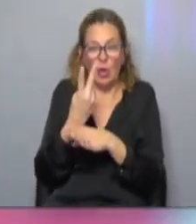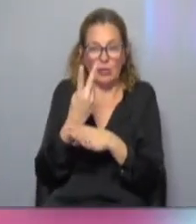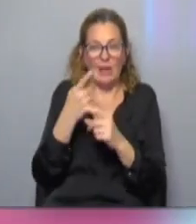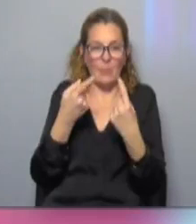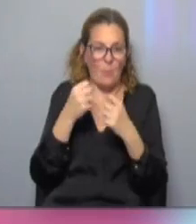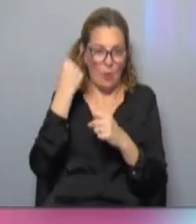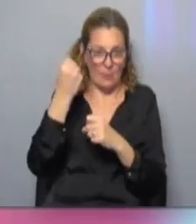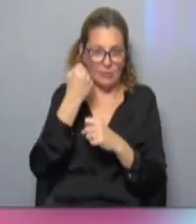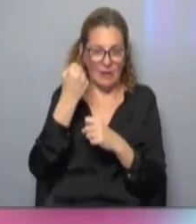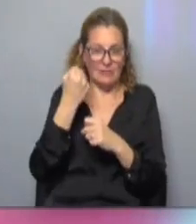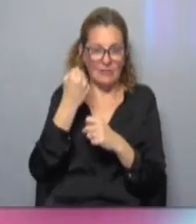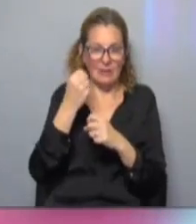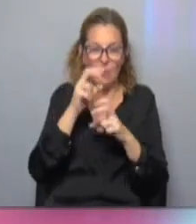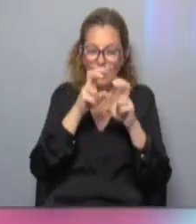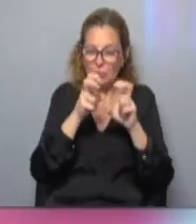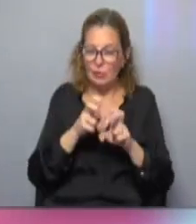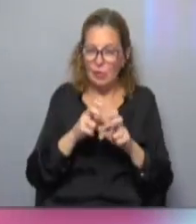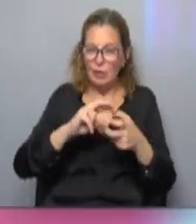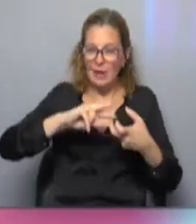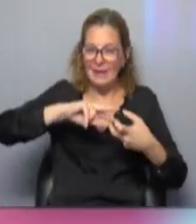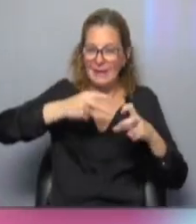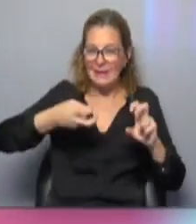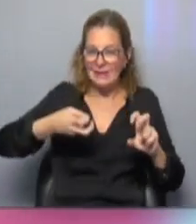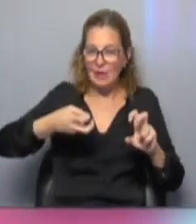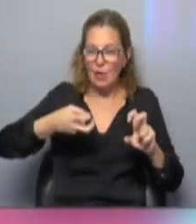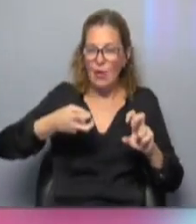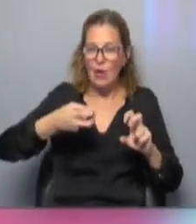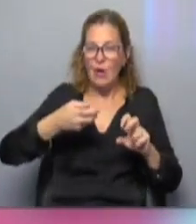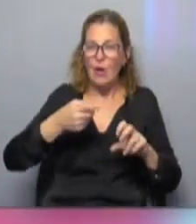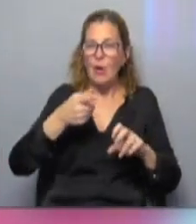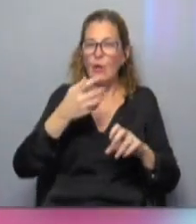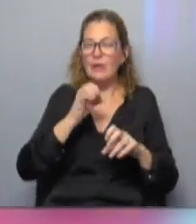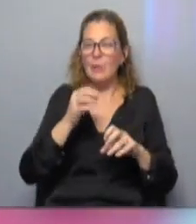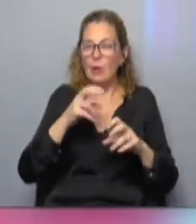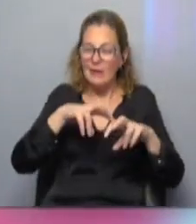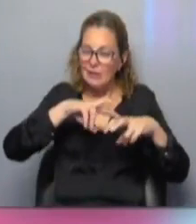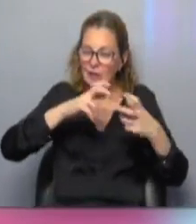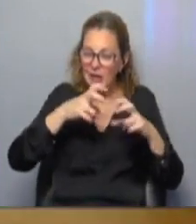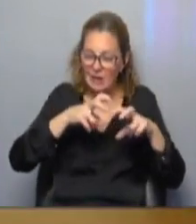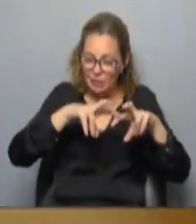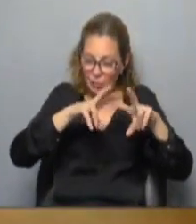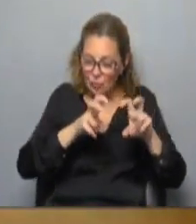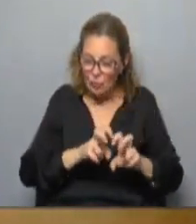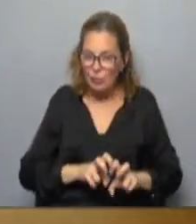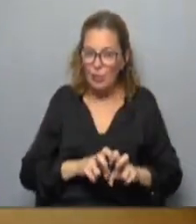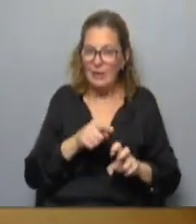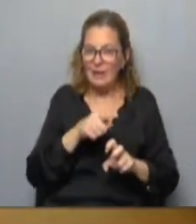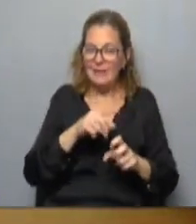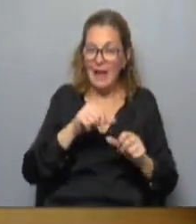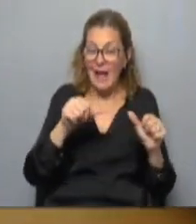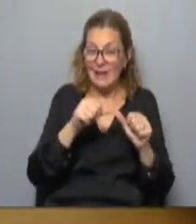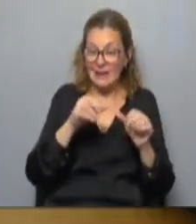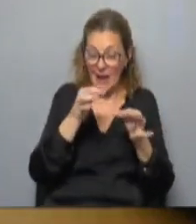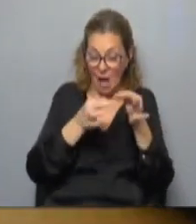importantes el diagnóstico genético preimplantacional o sea el estudio genético que hacen ellos en el